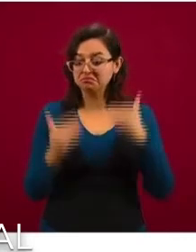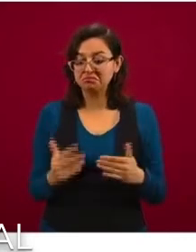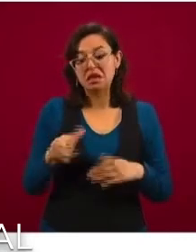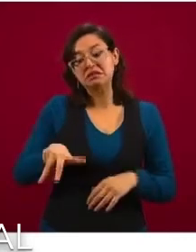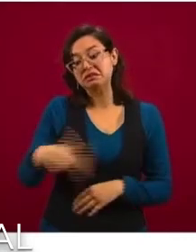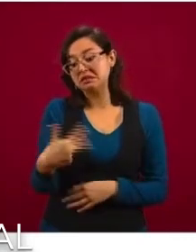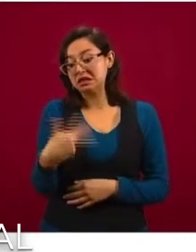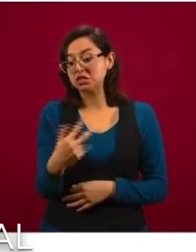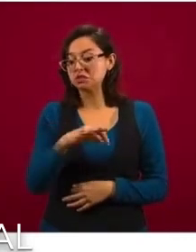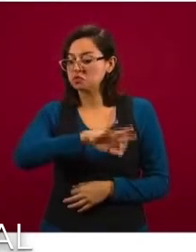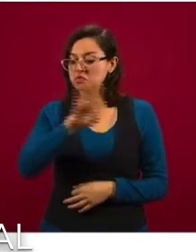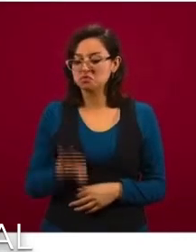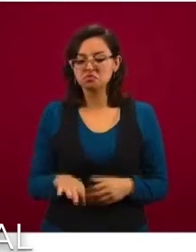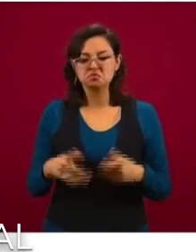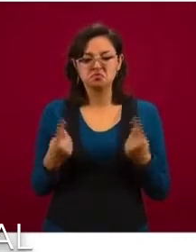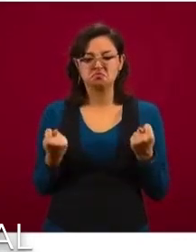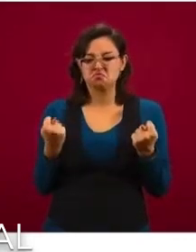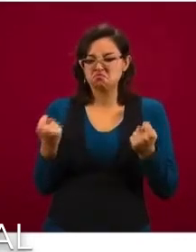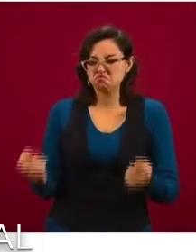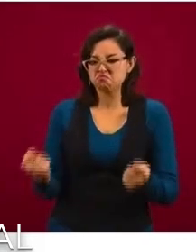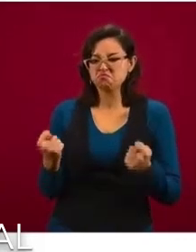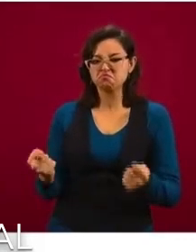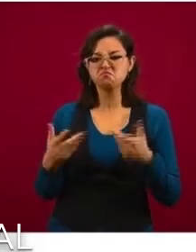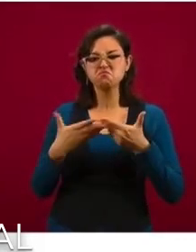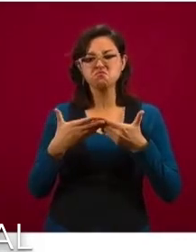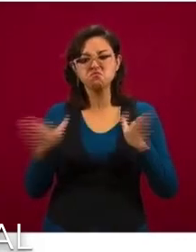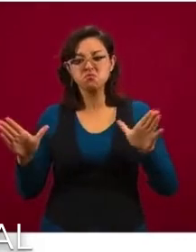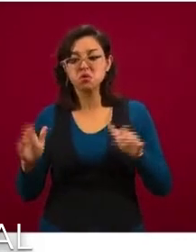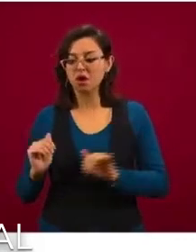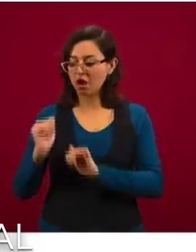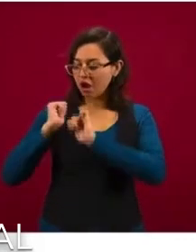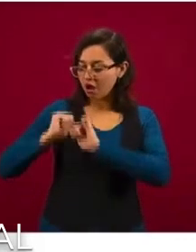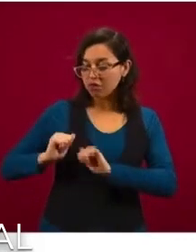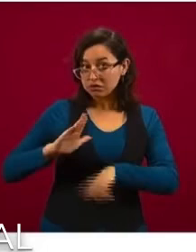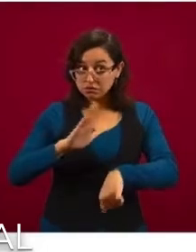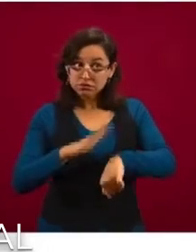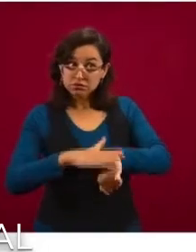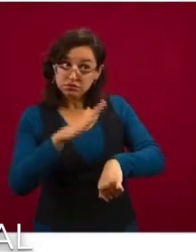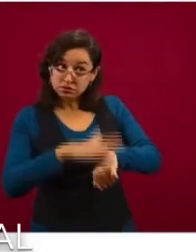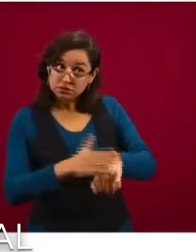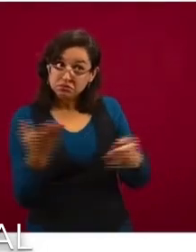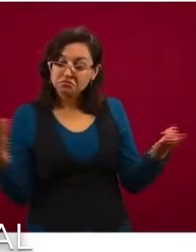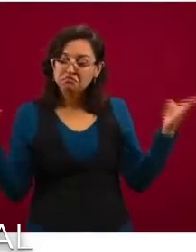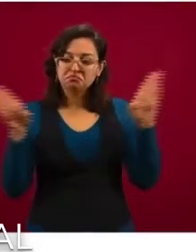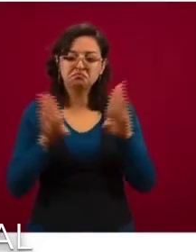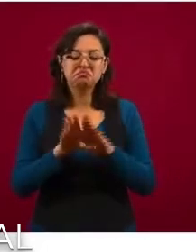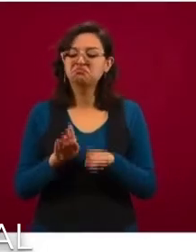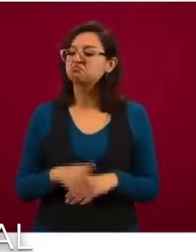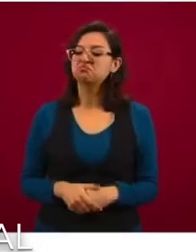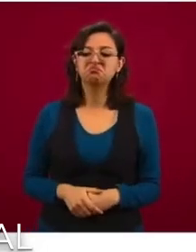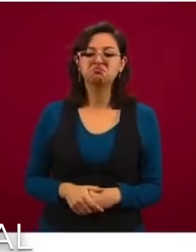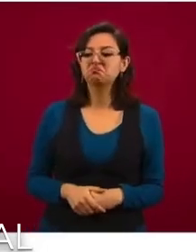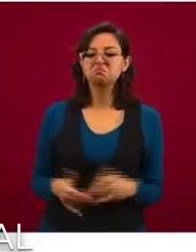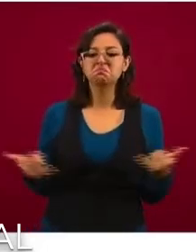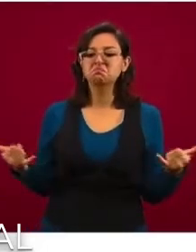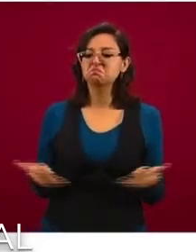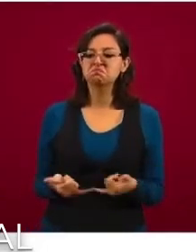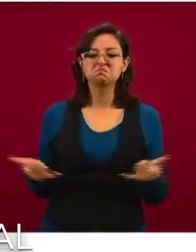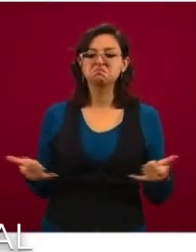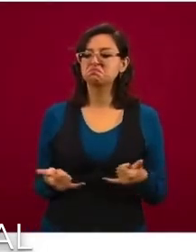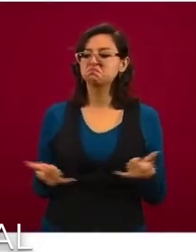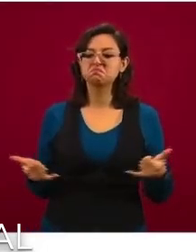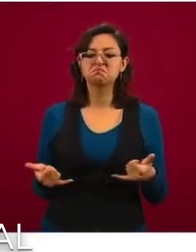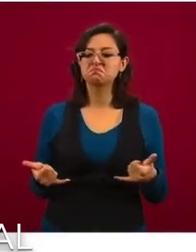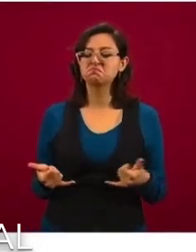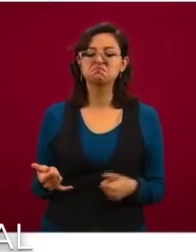encuentra abierto, que cuando llega la autoridad se le exhorta para que cierre y aún así decide